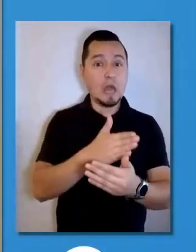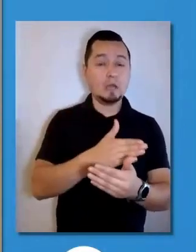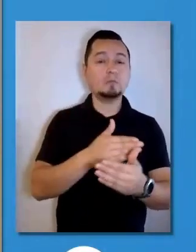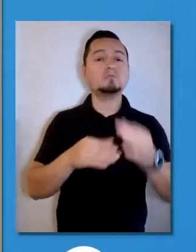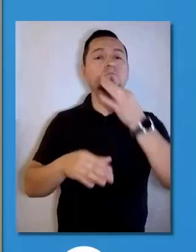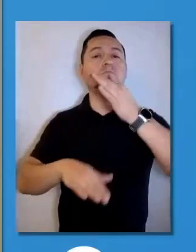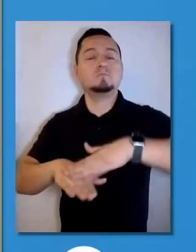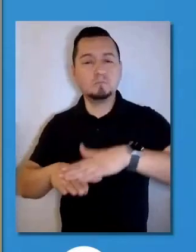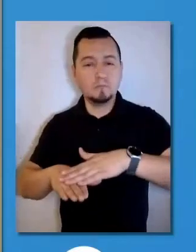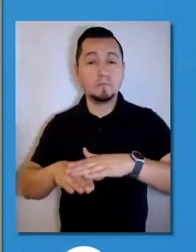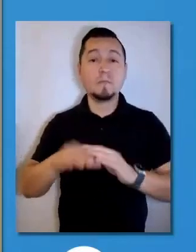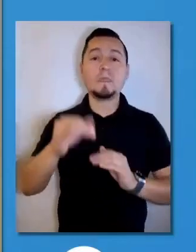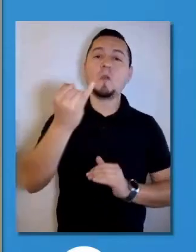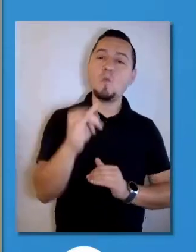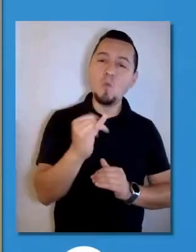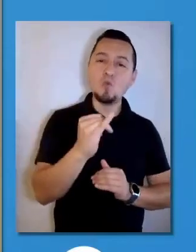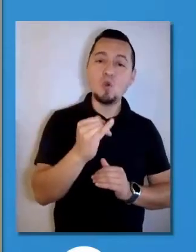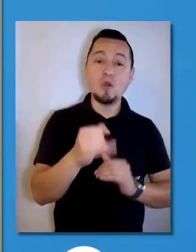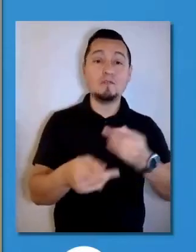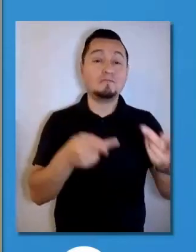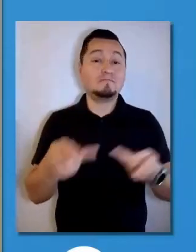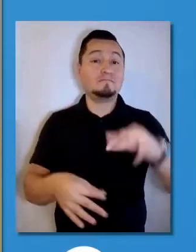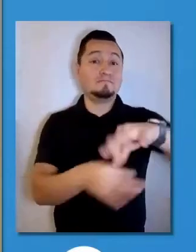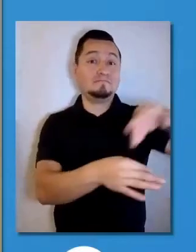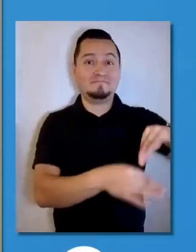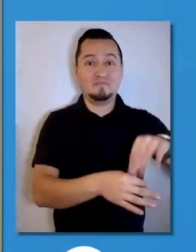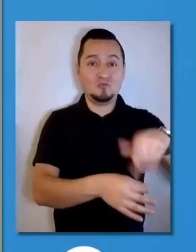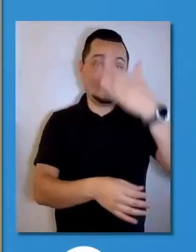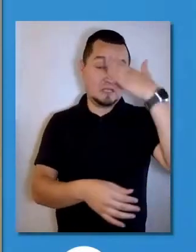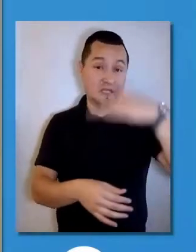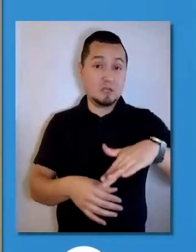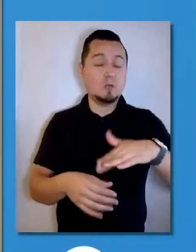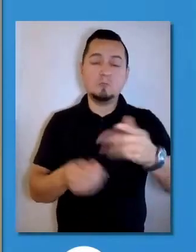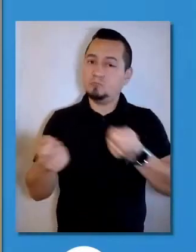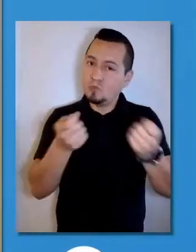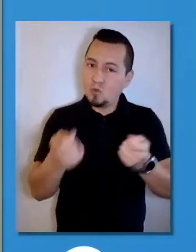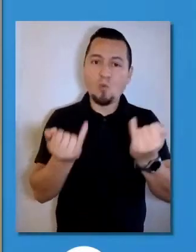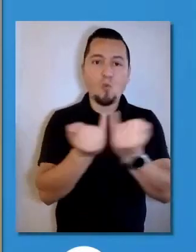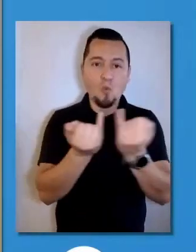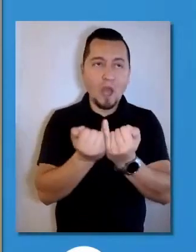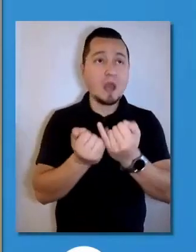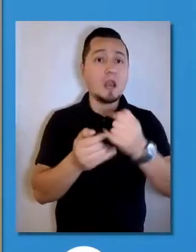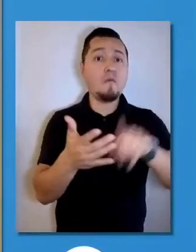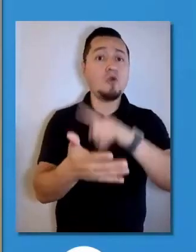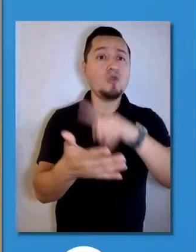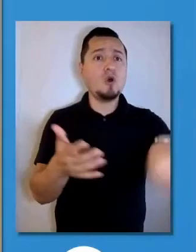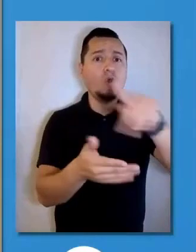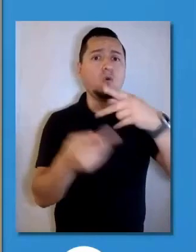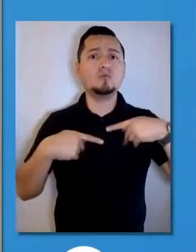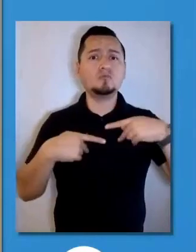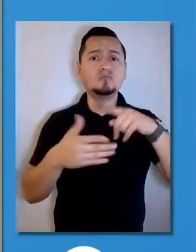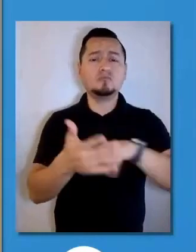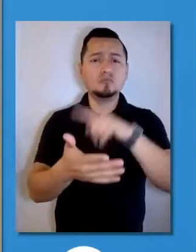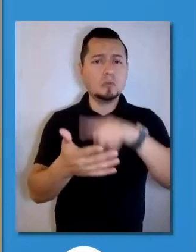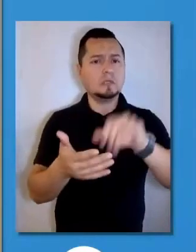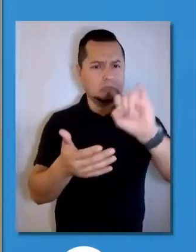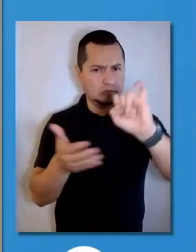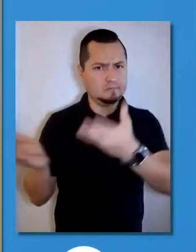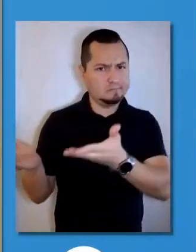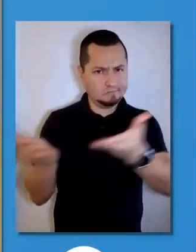día 6 de junio, que es el día del proceso electoral y que trabajaremos un protocolo especial para la celebración de esta jornada